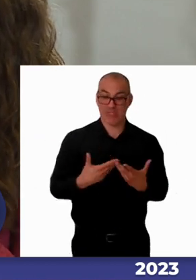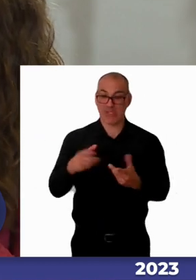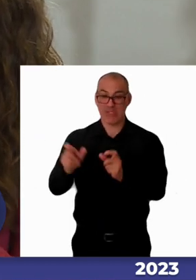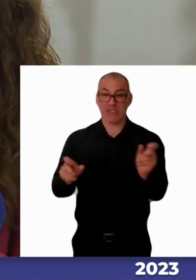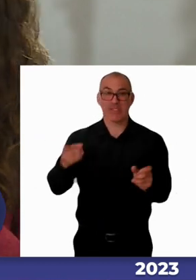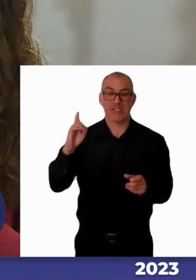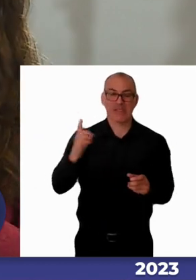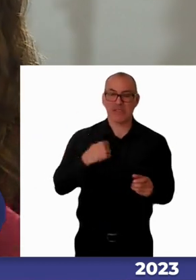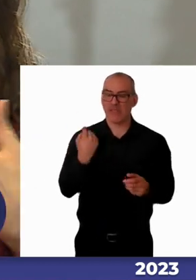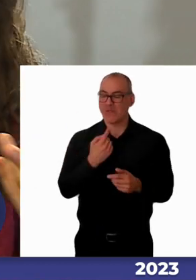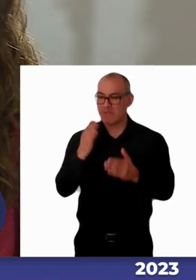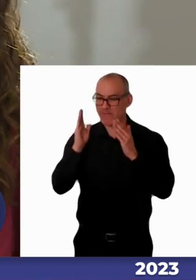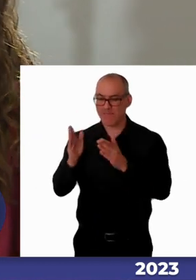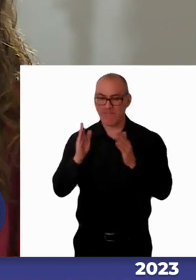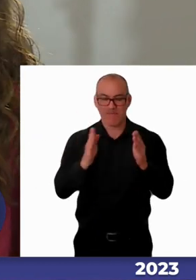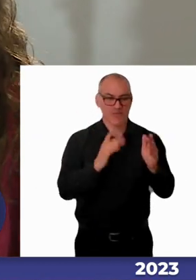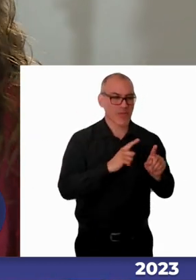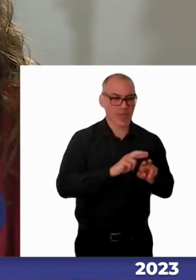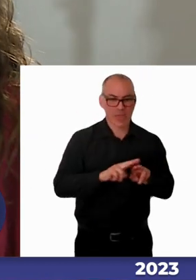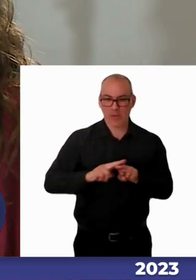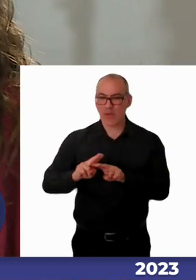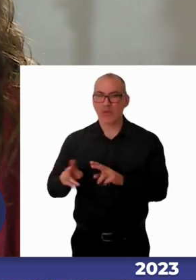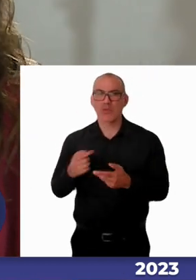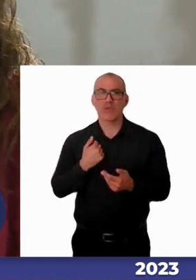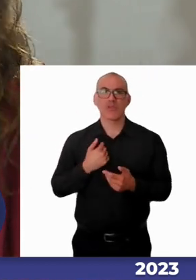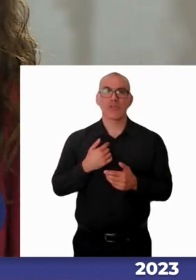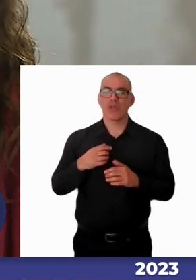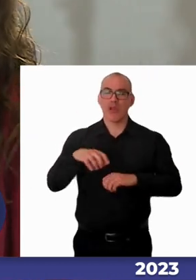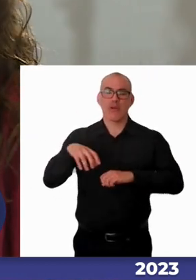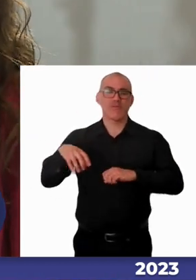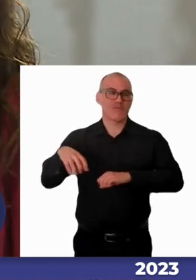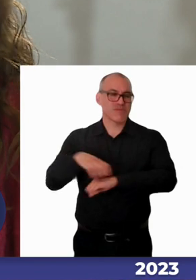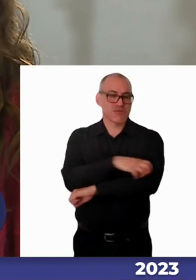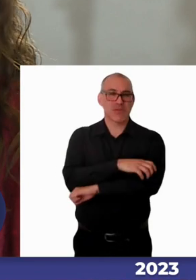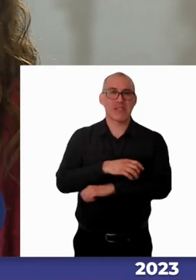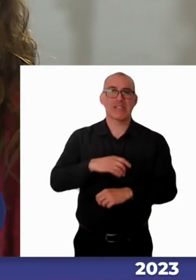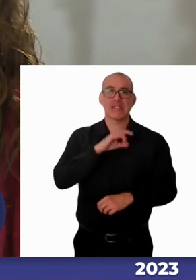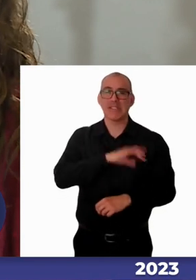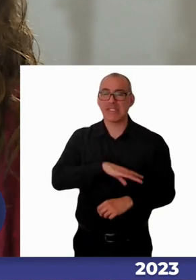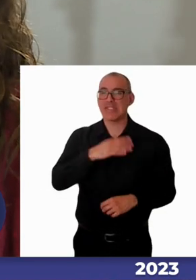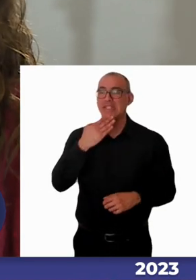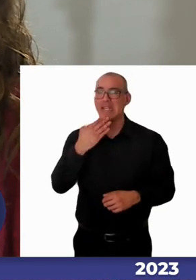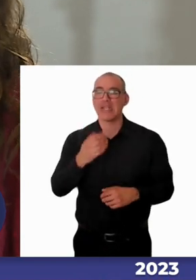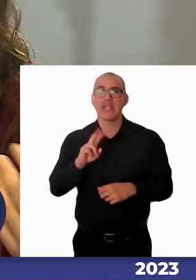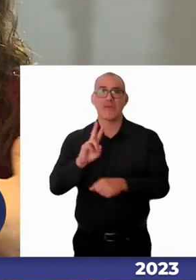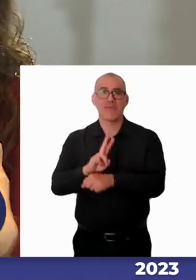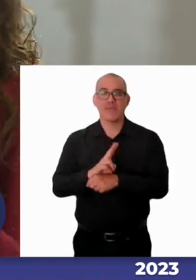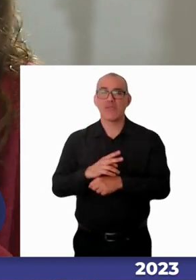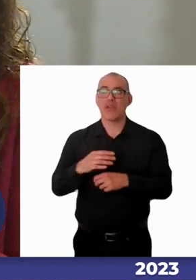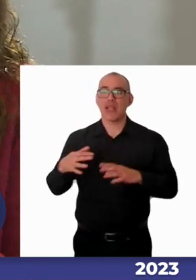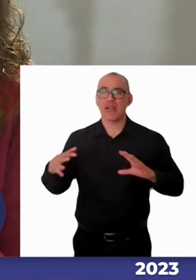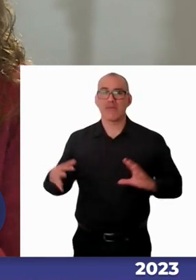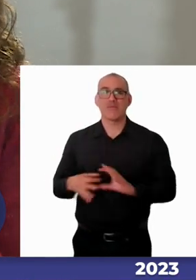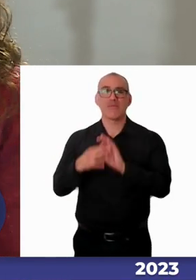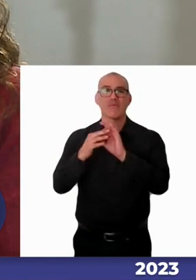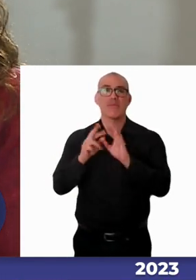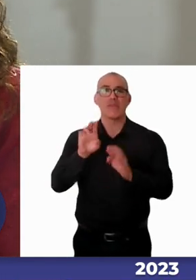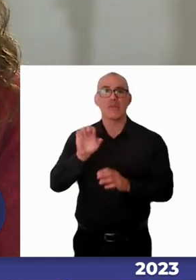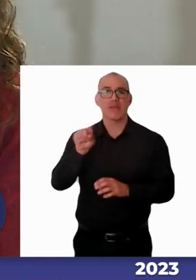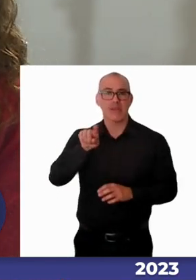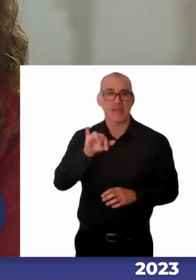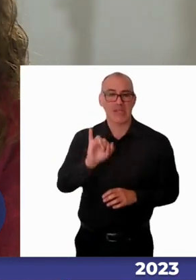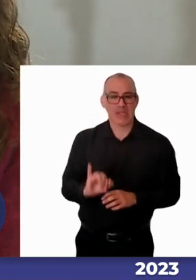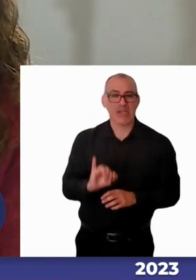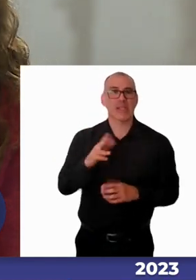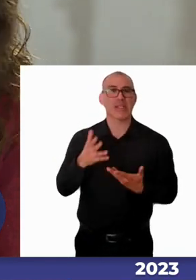solución tenemos que echar mano a la red de académicas de instituciones de educación superior porque nosotros no tenemos esa capacidad